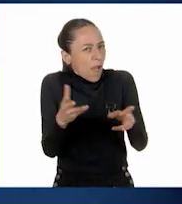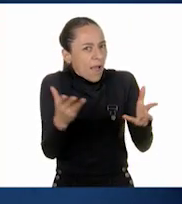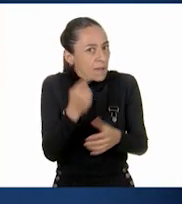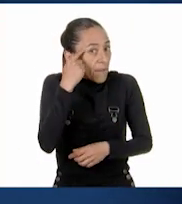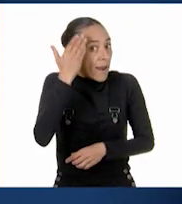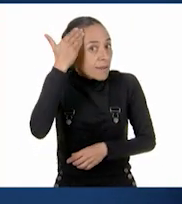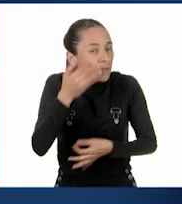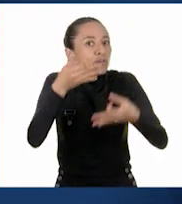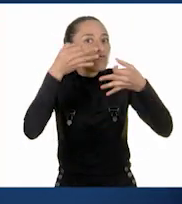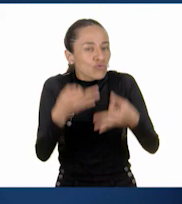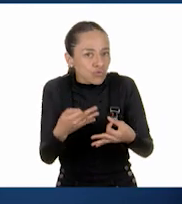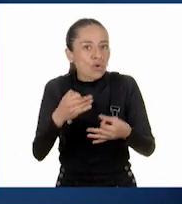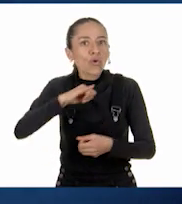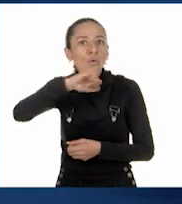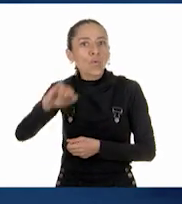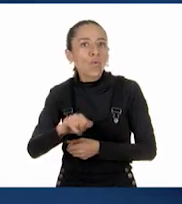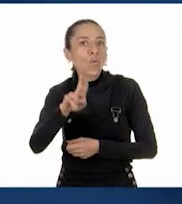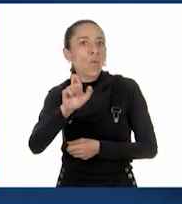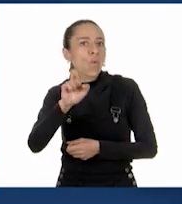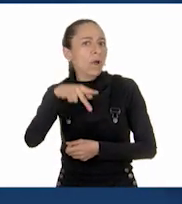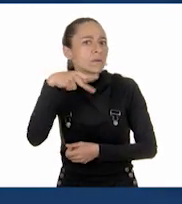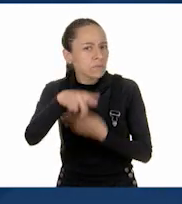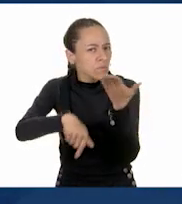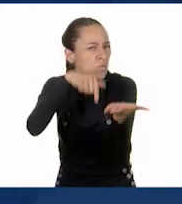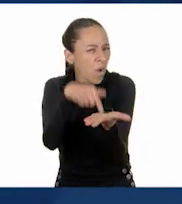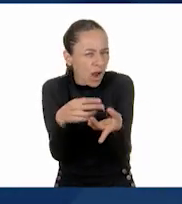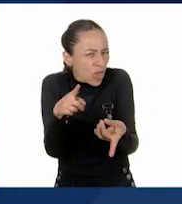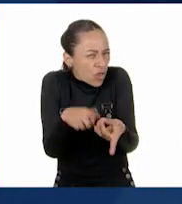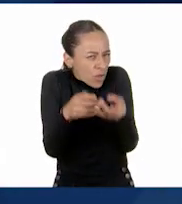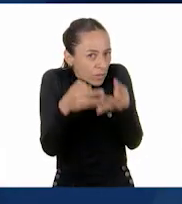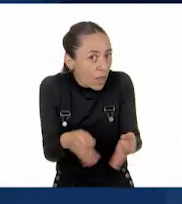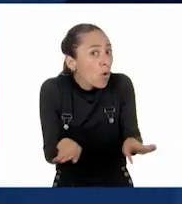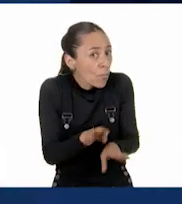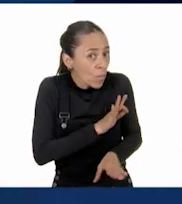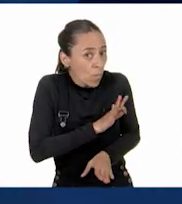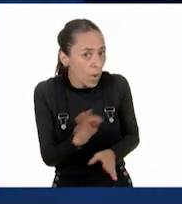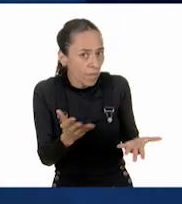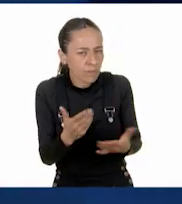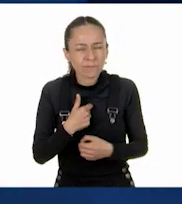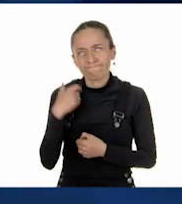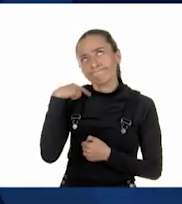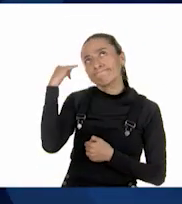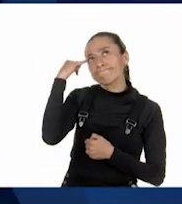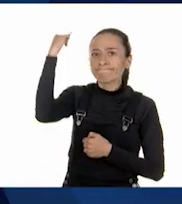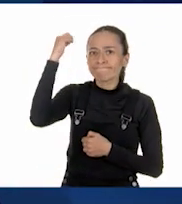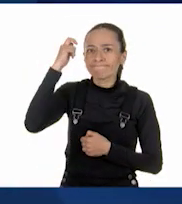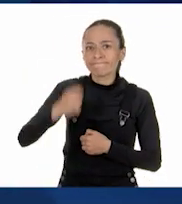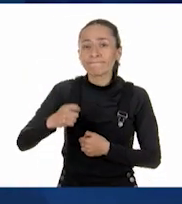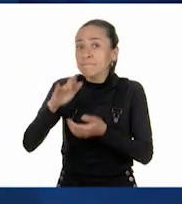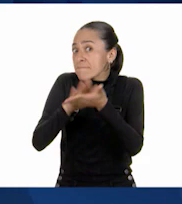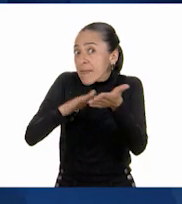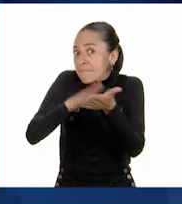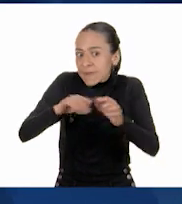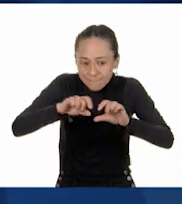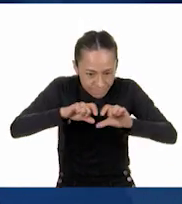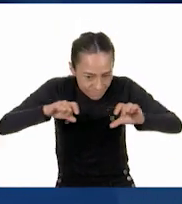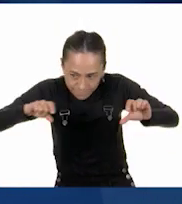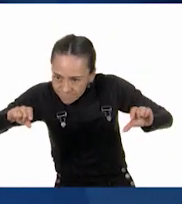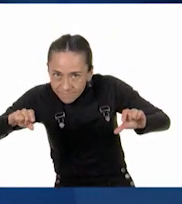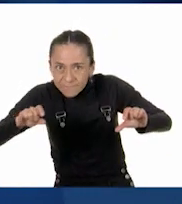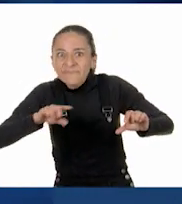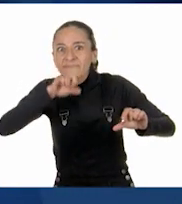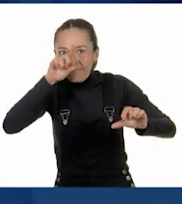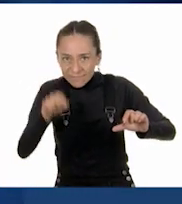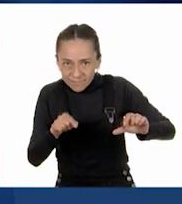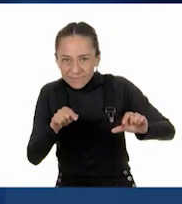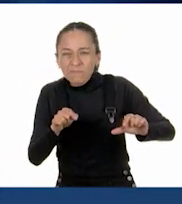Bueno, a mí se me ocurre que utilicemos una tira de papel y marquemos los tres puntos. Ay,